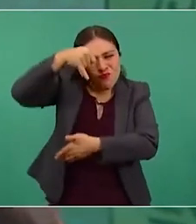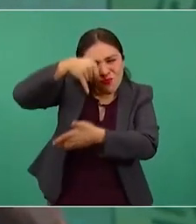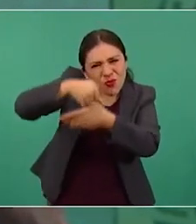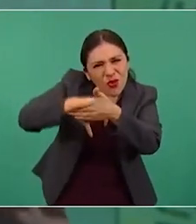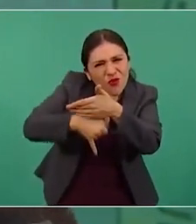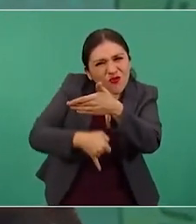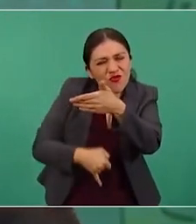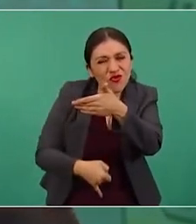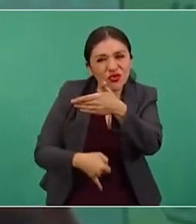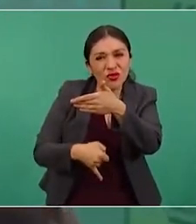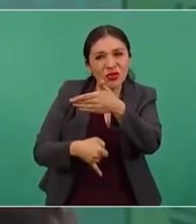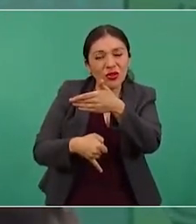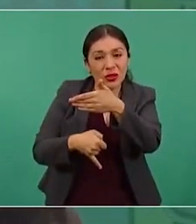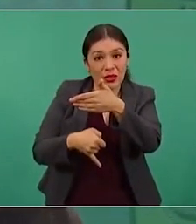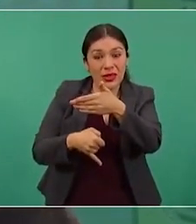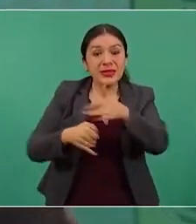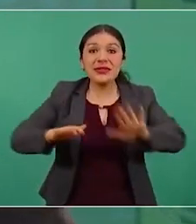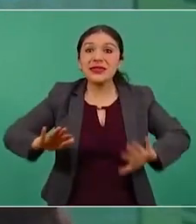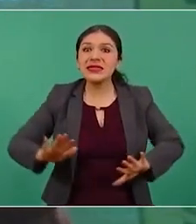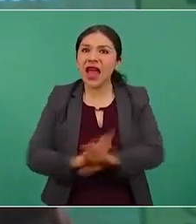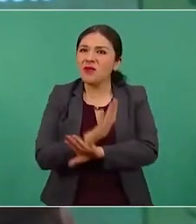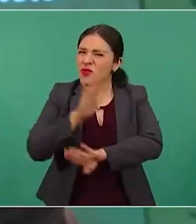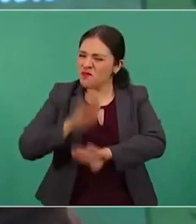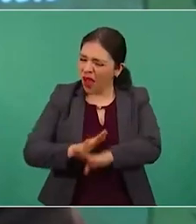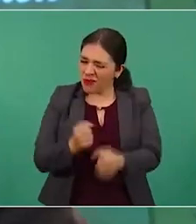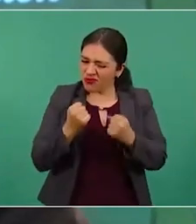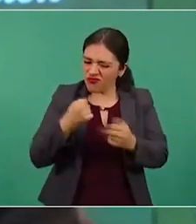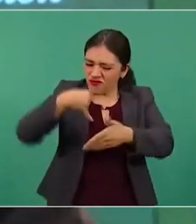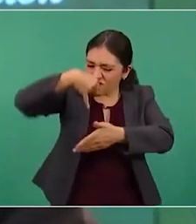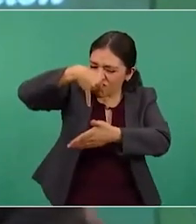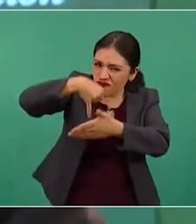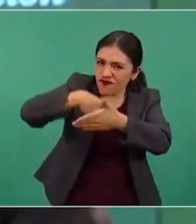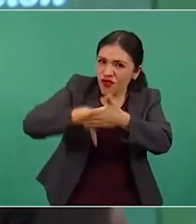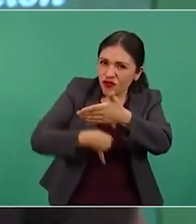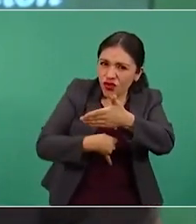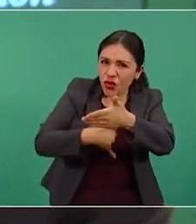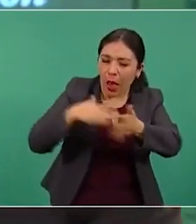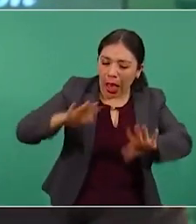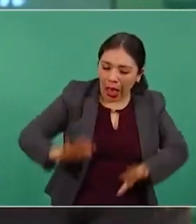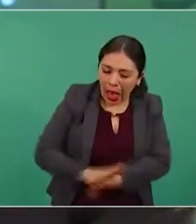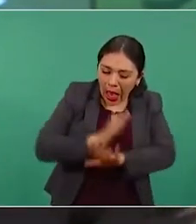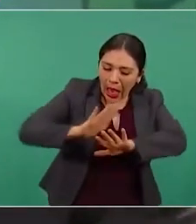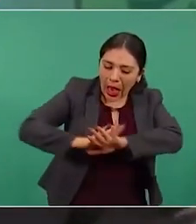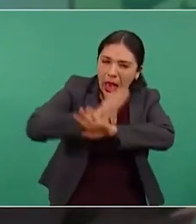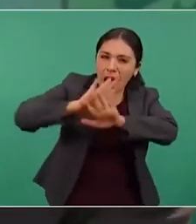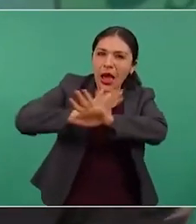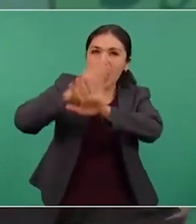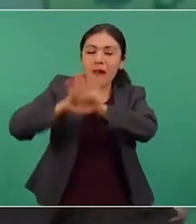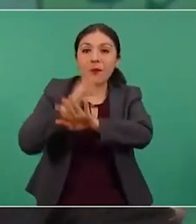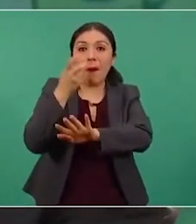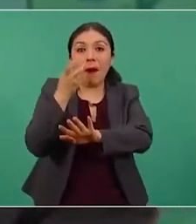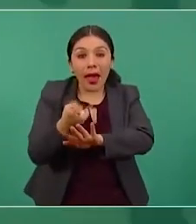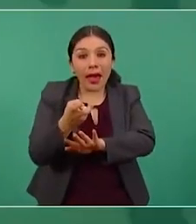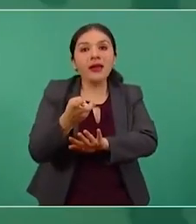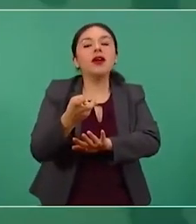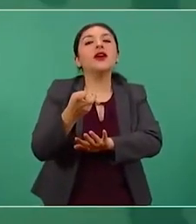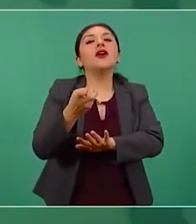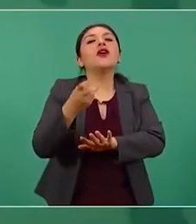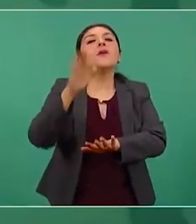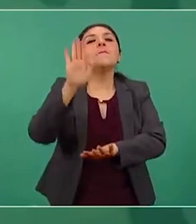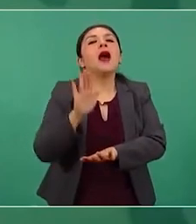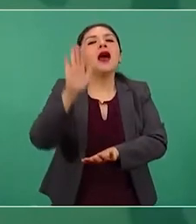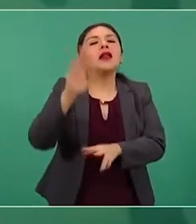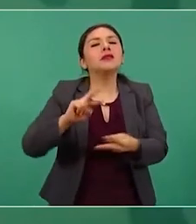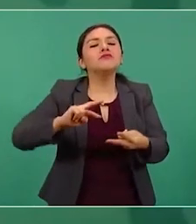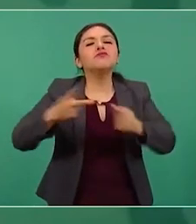es decir, cambios profundo, que son equivalentes o sinónimos